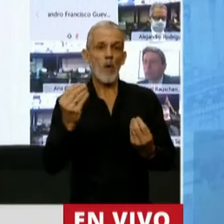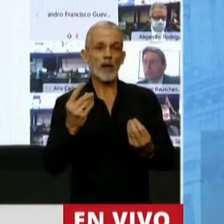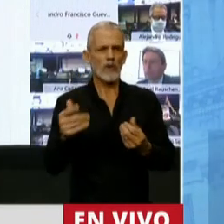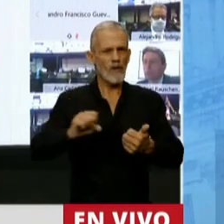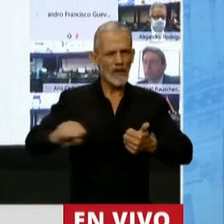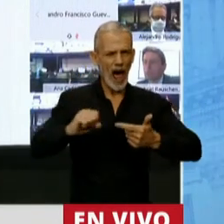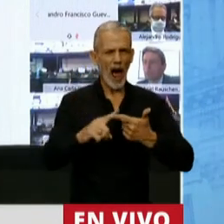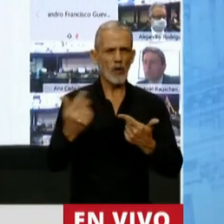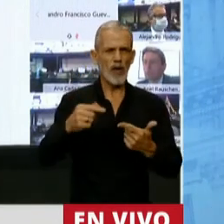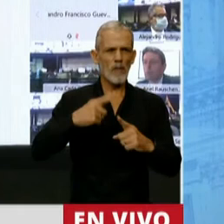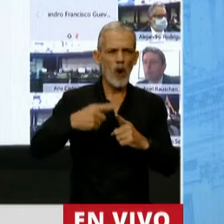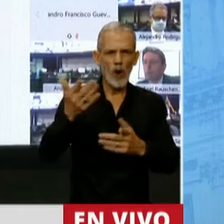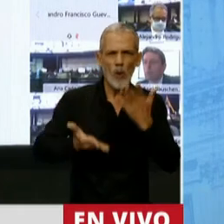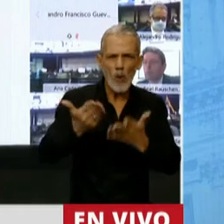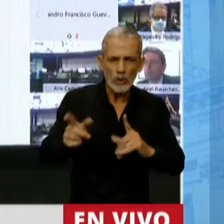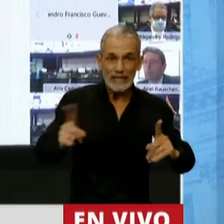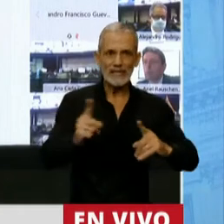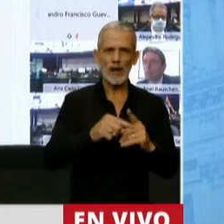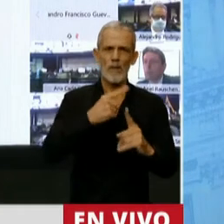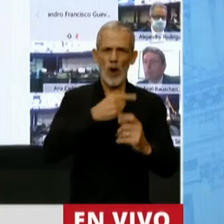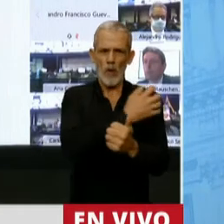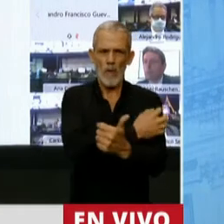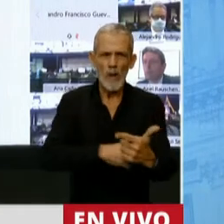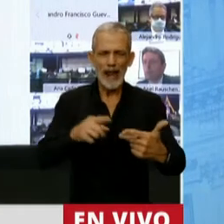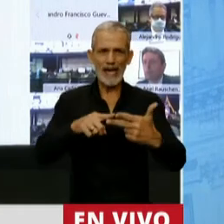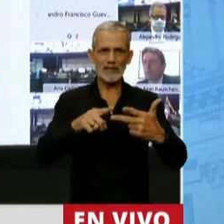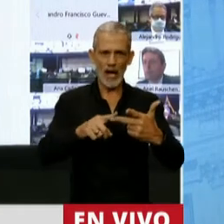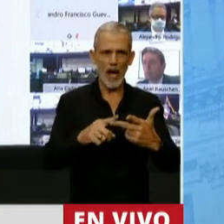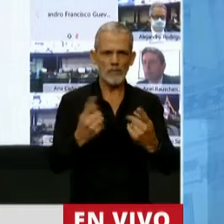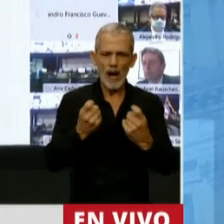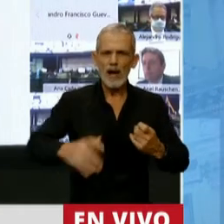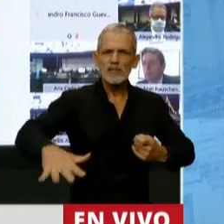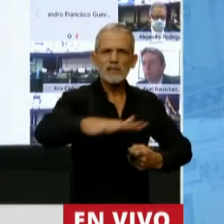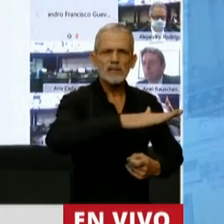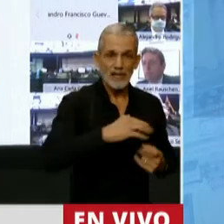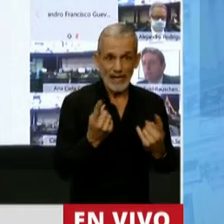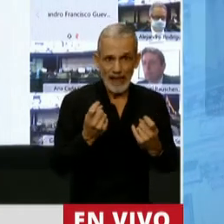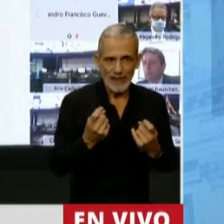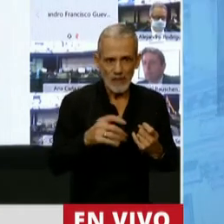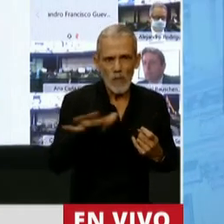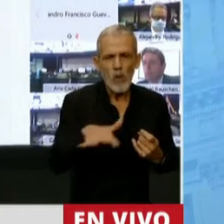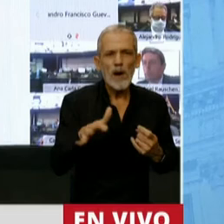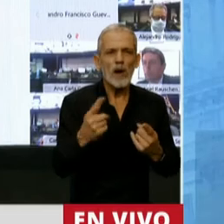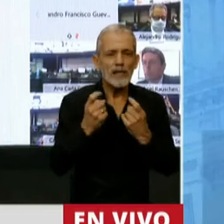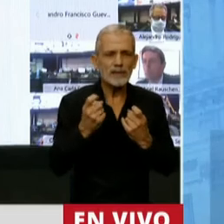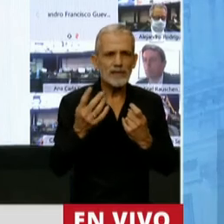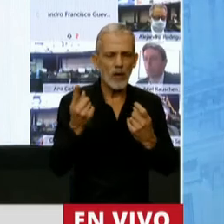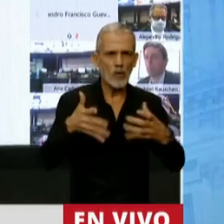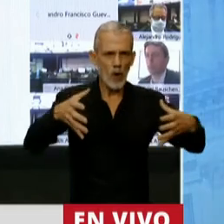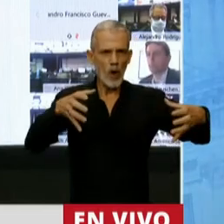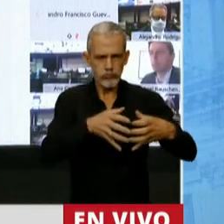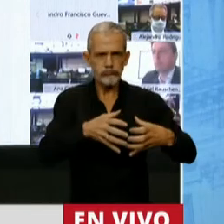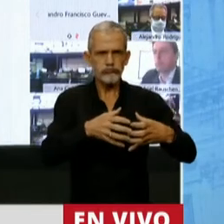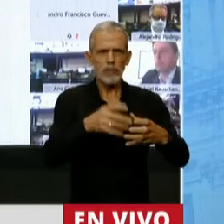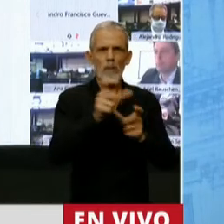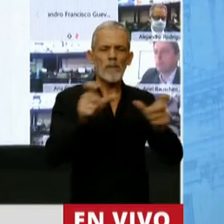fraude, por la injusticia, por la pobreza, por esa necesidad de tener un ejército de